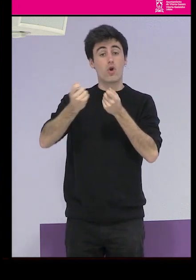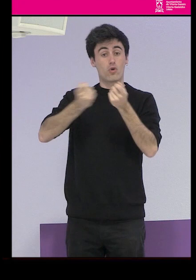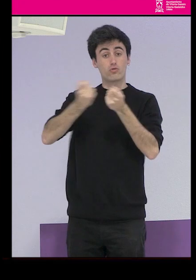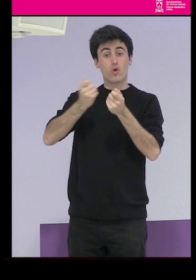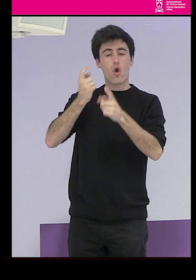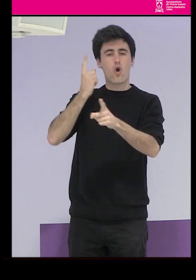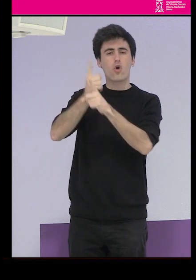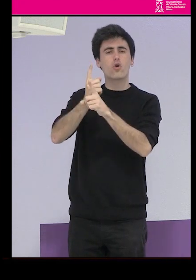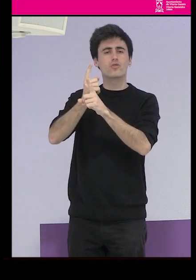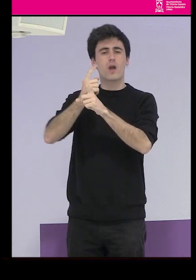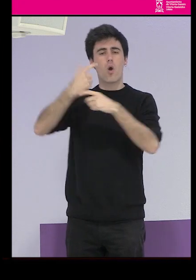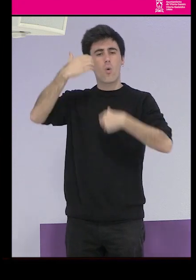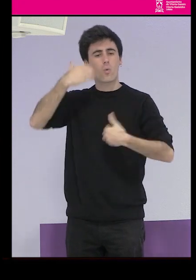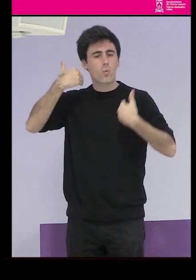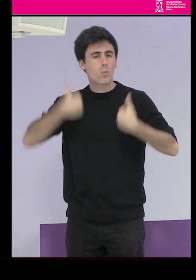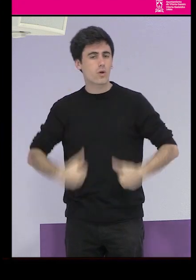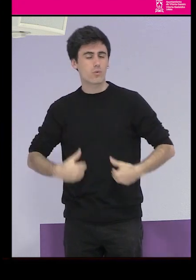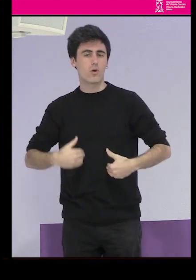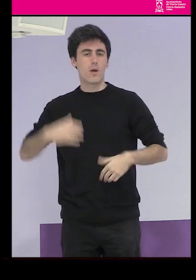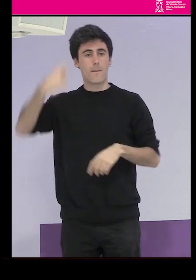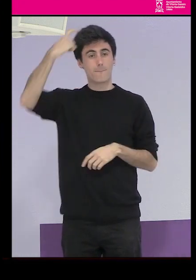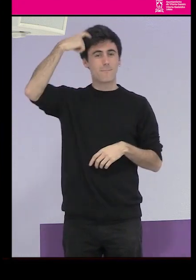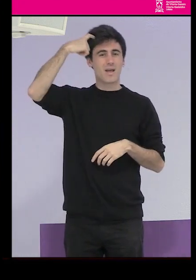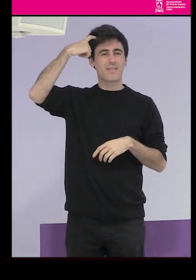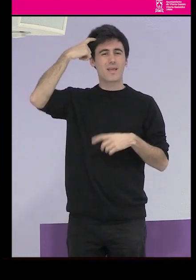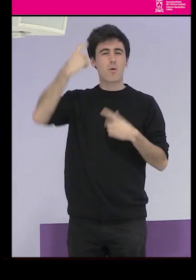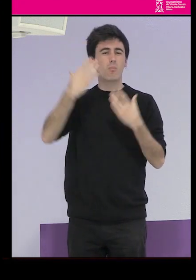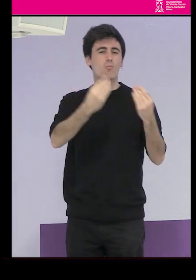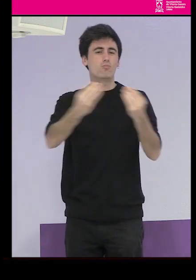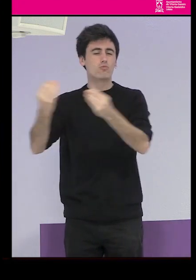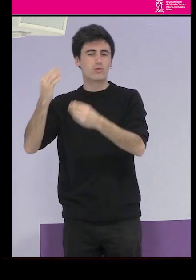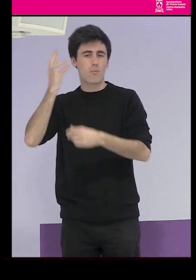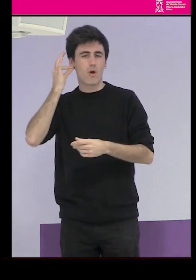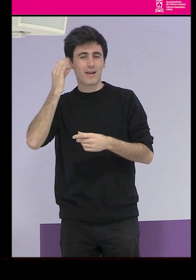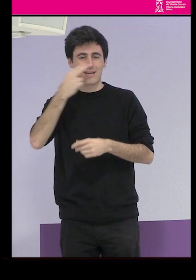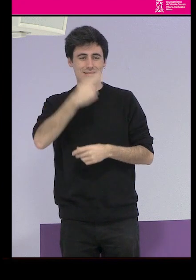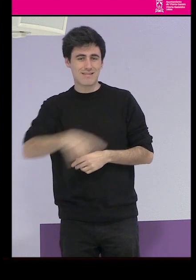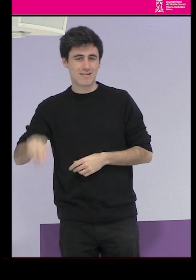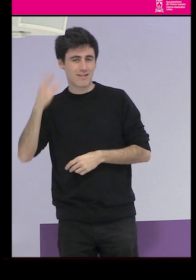cuerpo y las mentes, los cuerpos y las mentes de miles de mujeres y niñas,